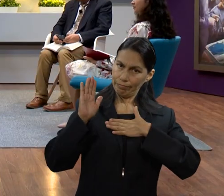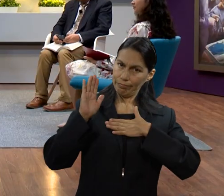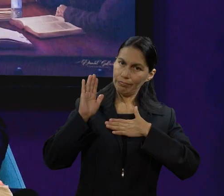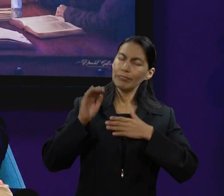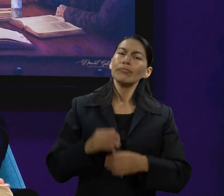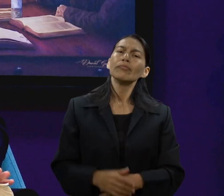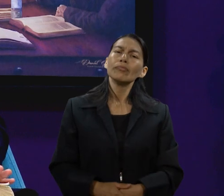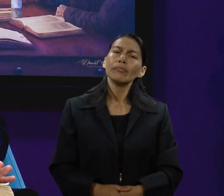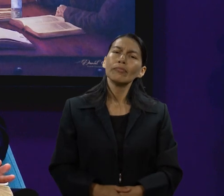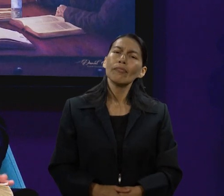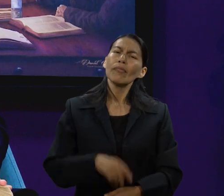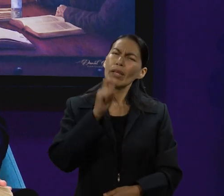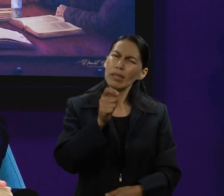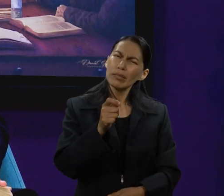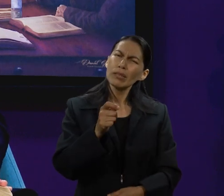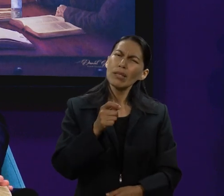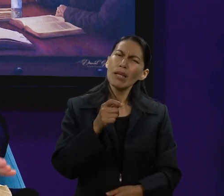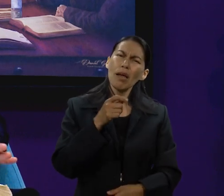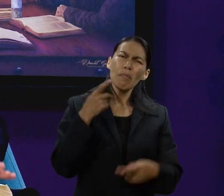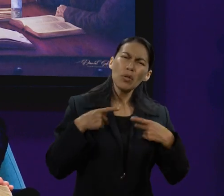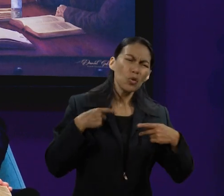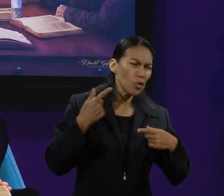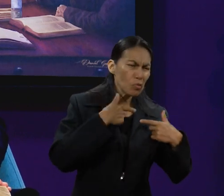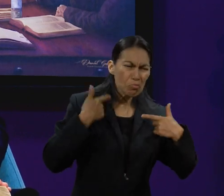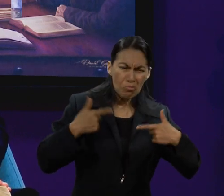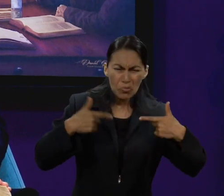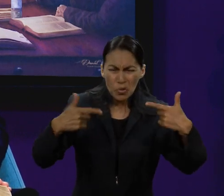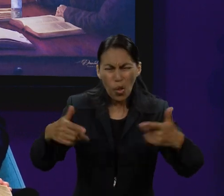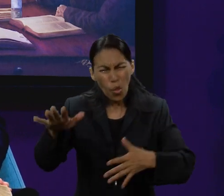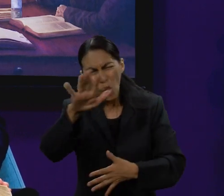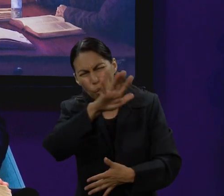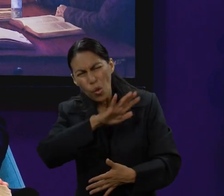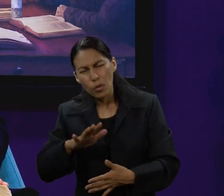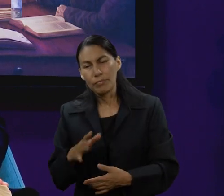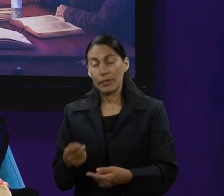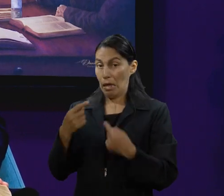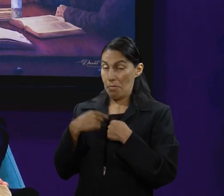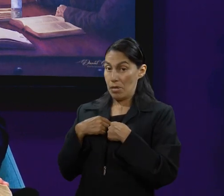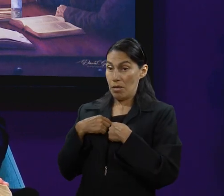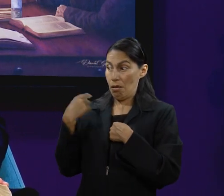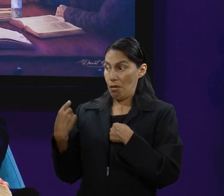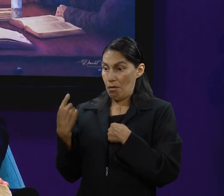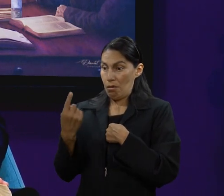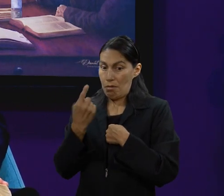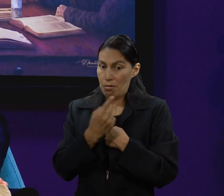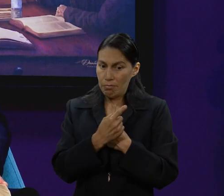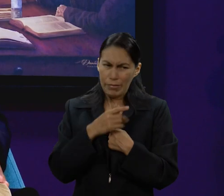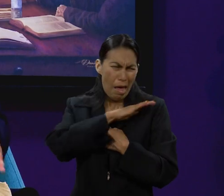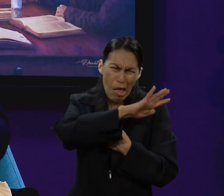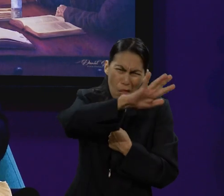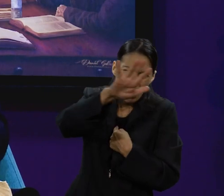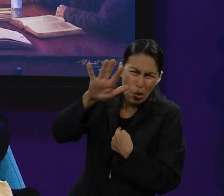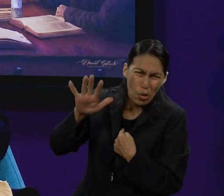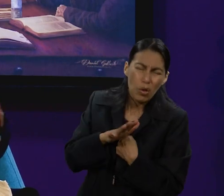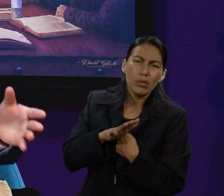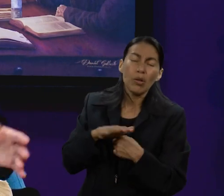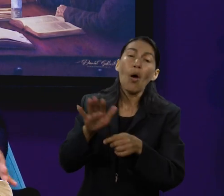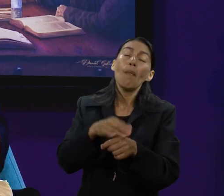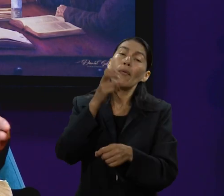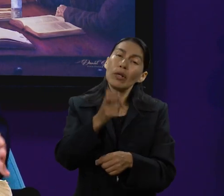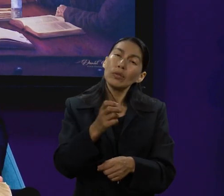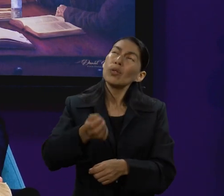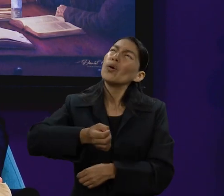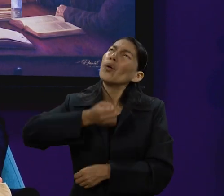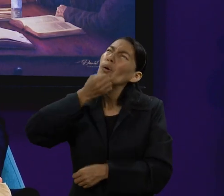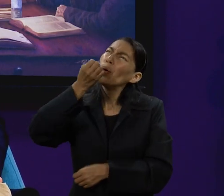quedo con el pacto. Hay un pacto que nos alcanza a todos, no solamente a mí, a nosotros,